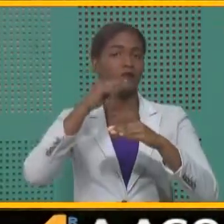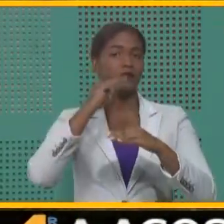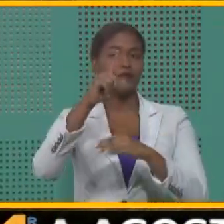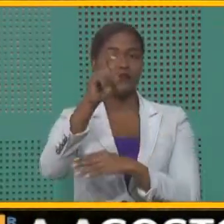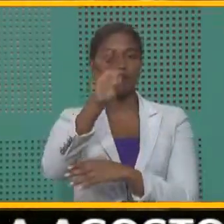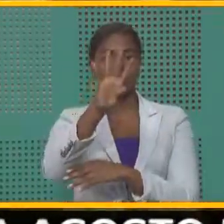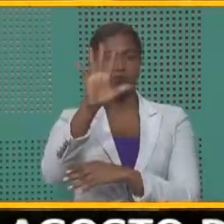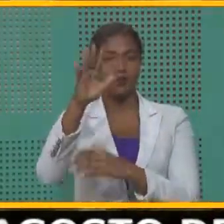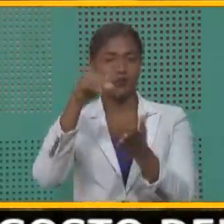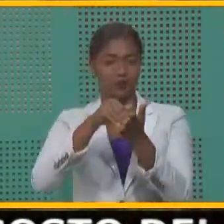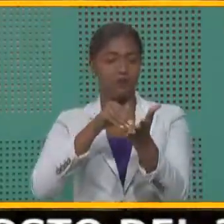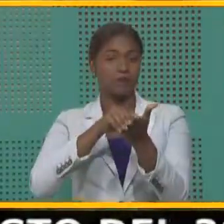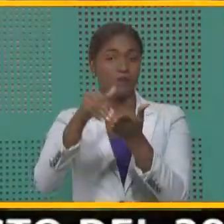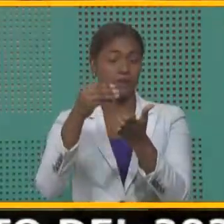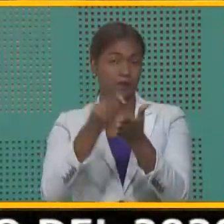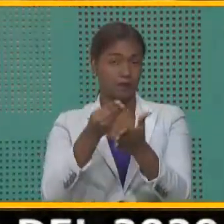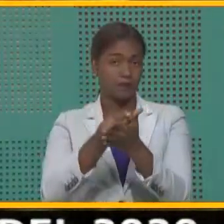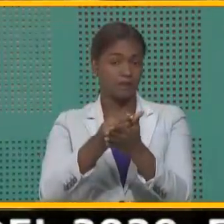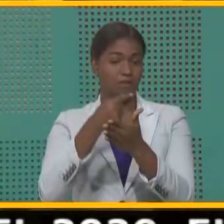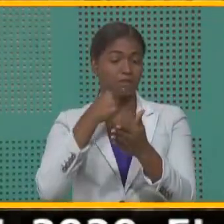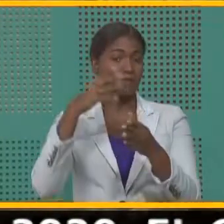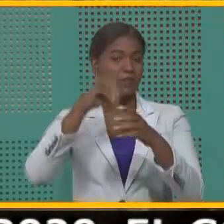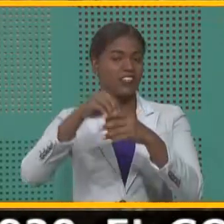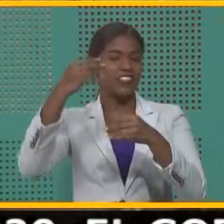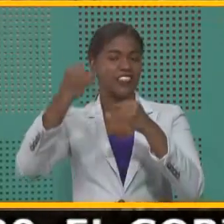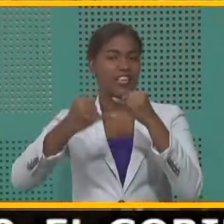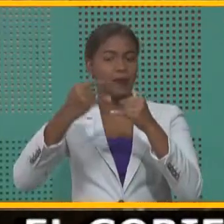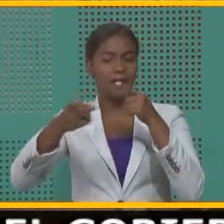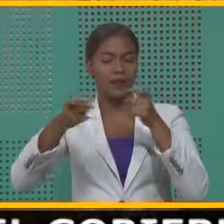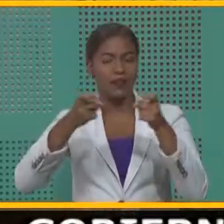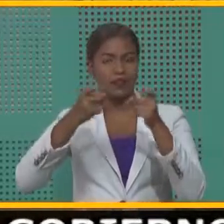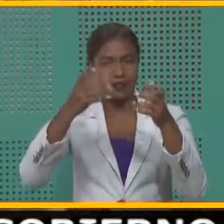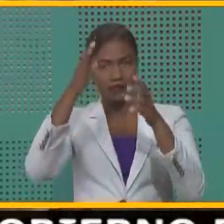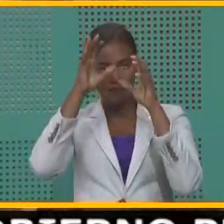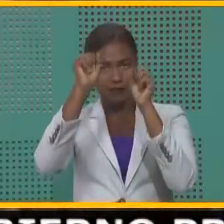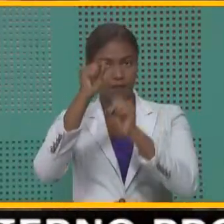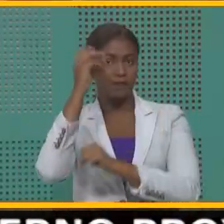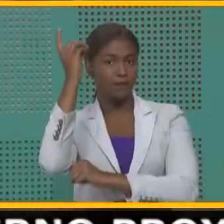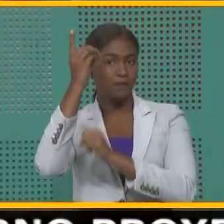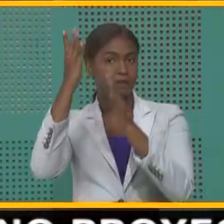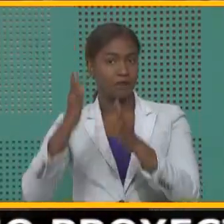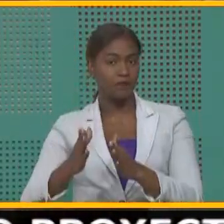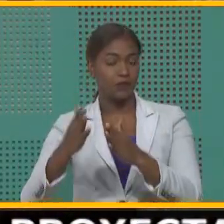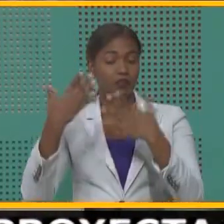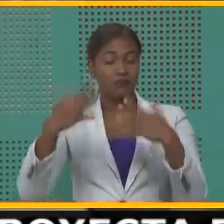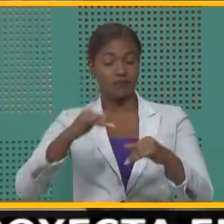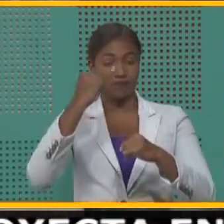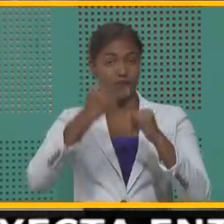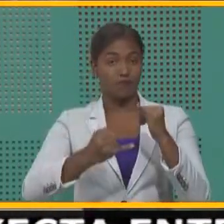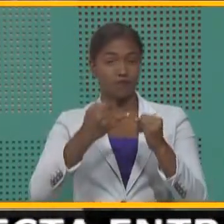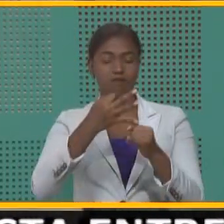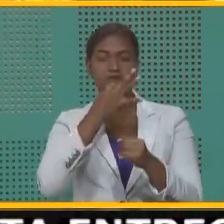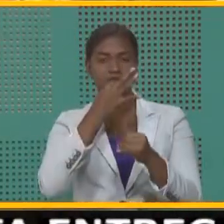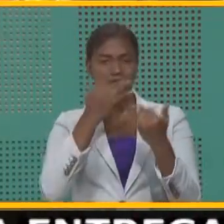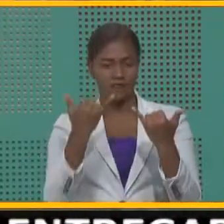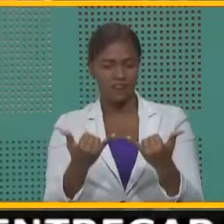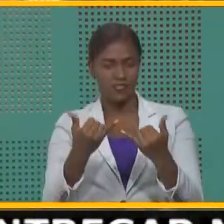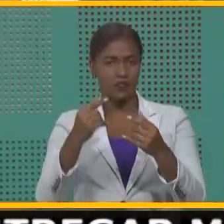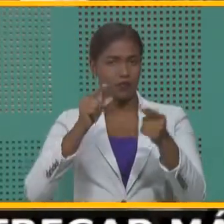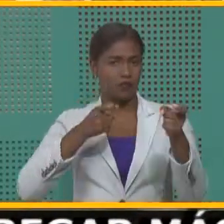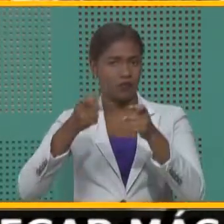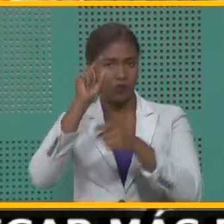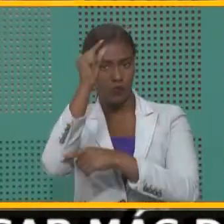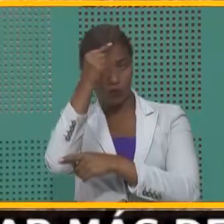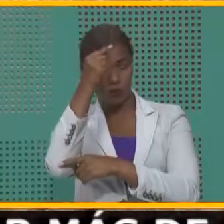145 mil millones de pesos al término de la gestión del presidente Danilo Medina. Al concluir el actual cuatrienio de gobierno,